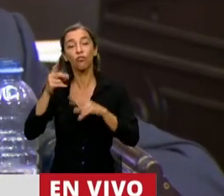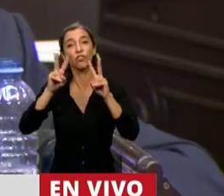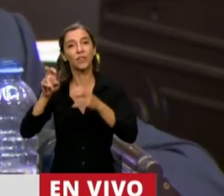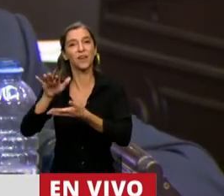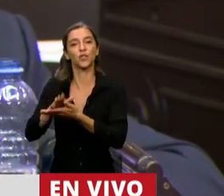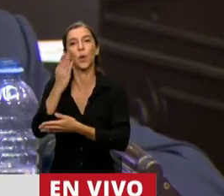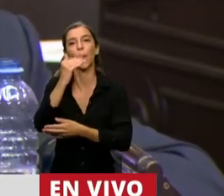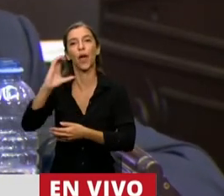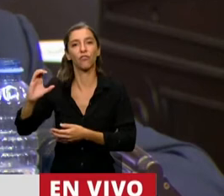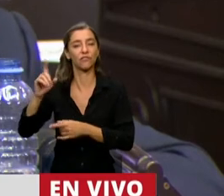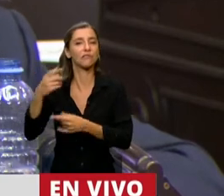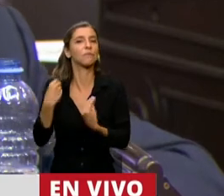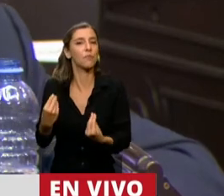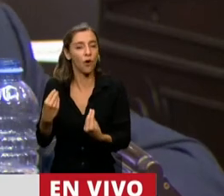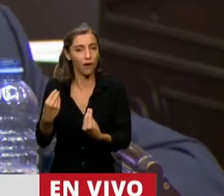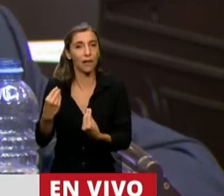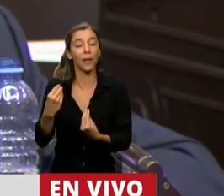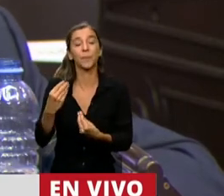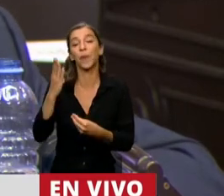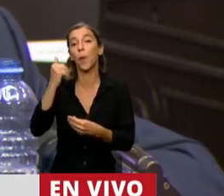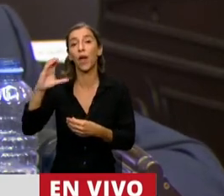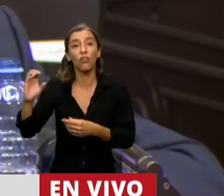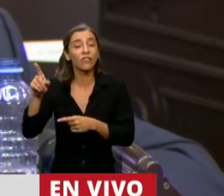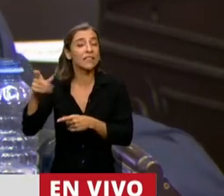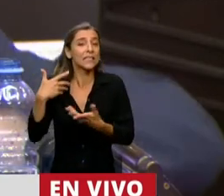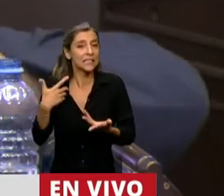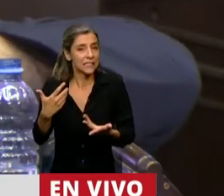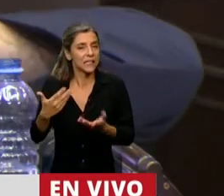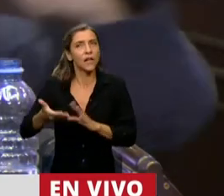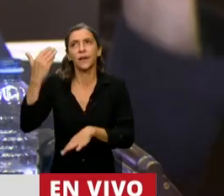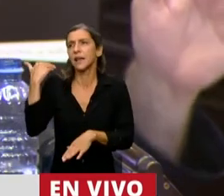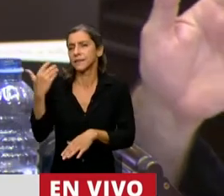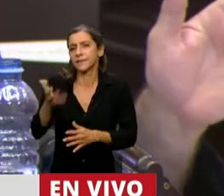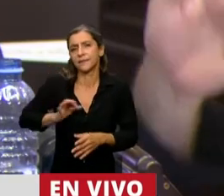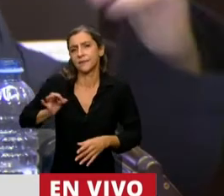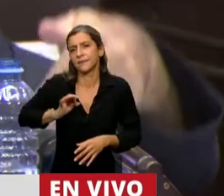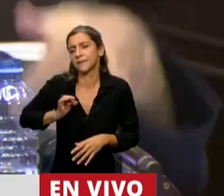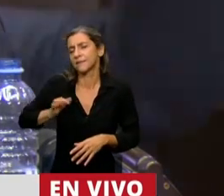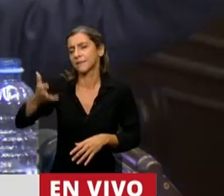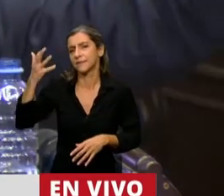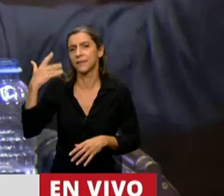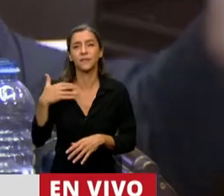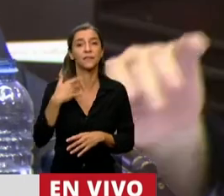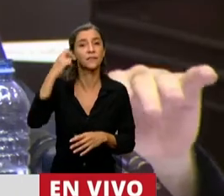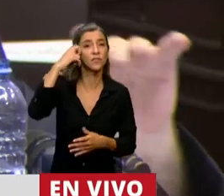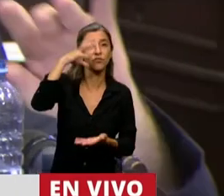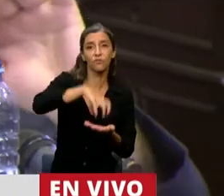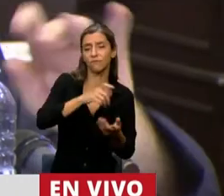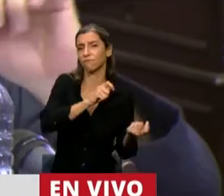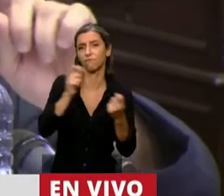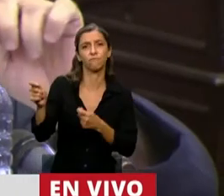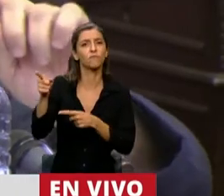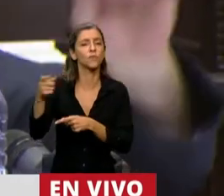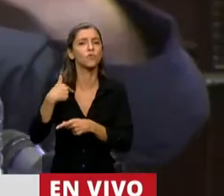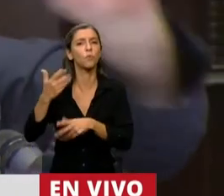he escuchado a un colega preopinante hablar sobre el Banco Central. El Banco Central hace años que el Congreso le delegó las facultades